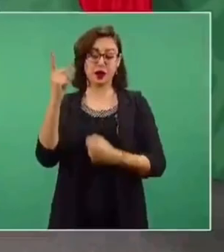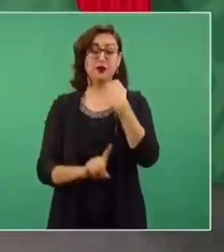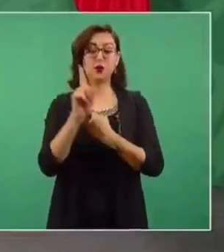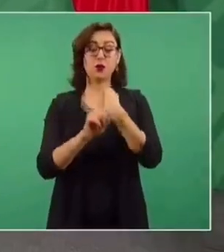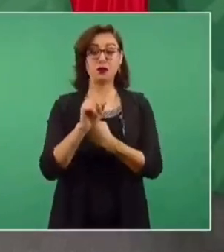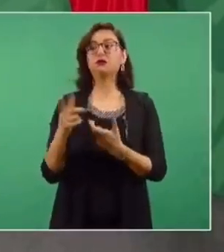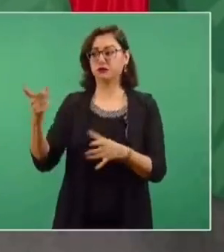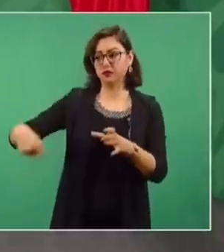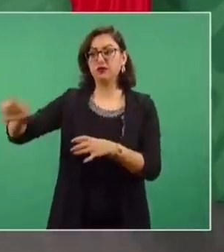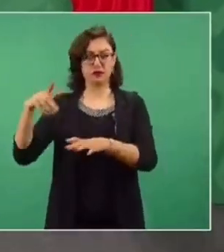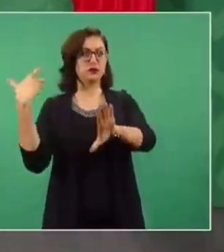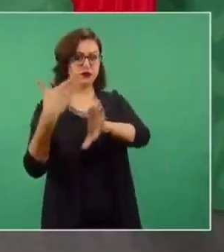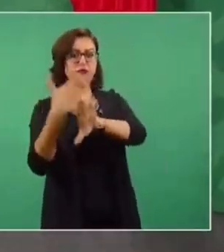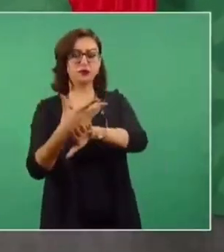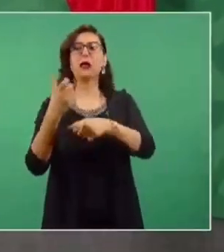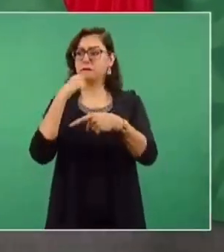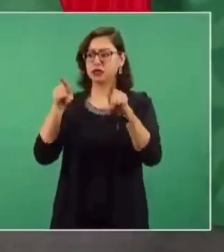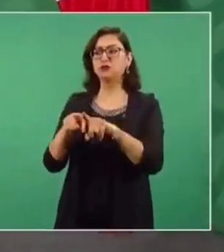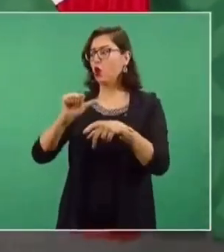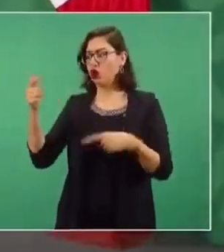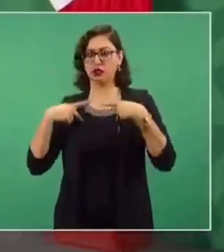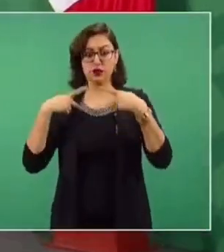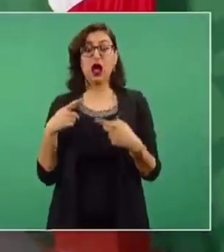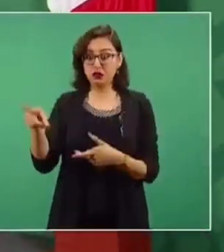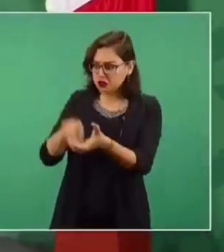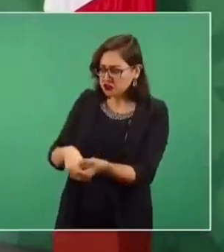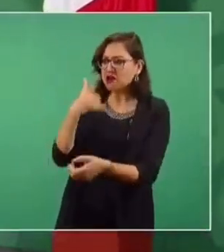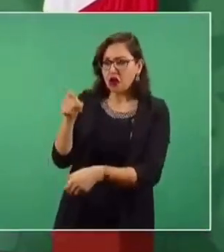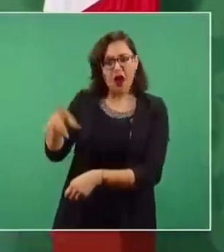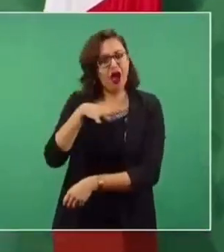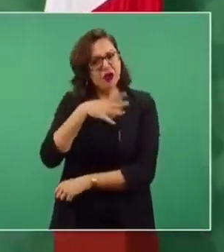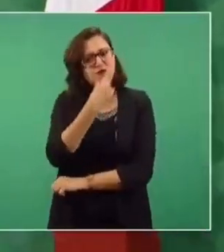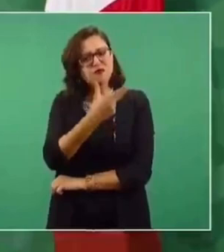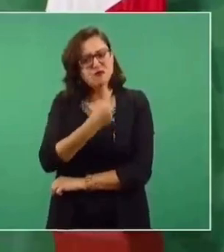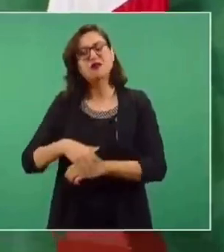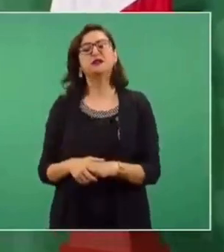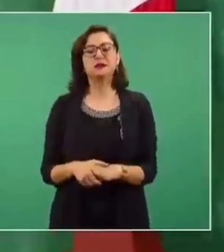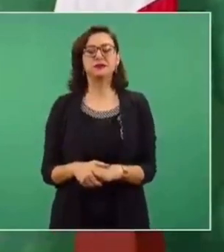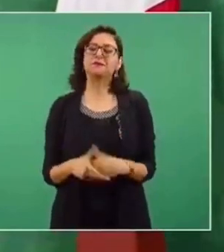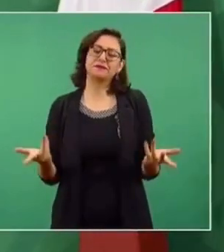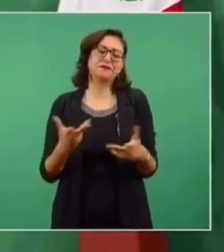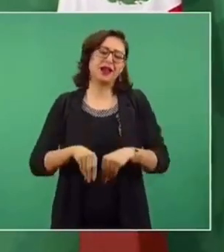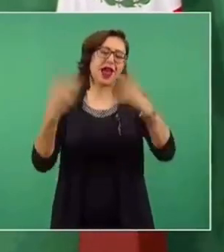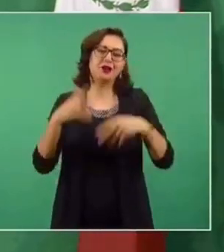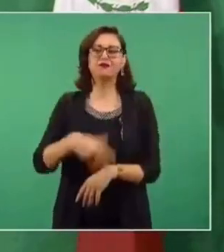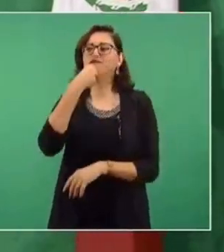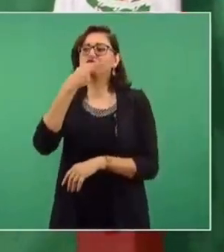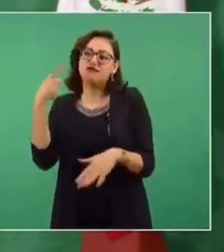que protestaron y protestaron hombres también, como siempre, provocadores, infiltrados.